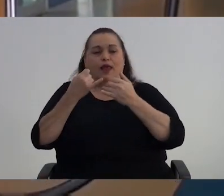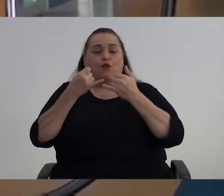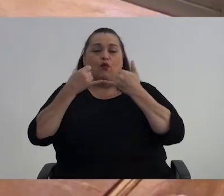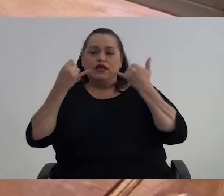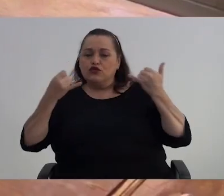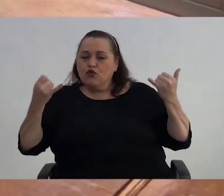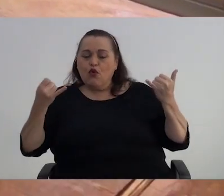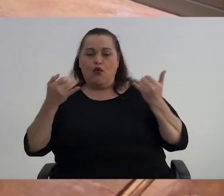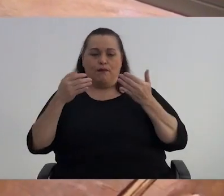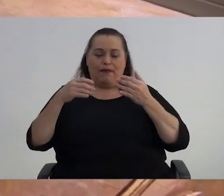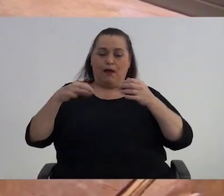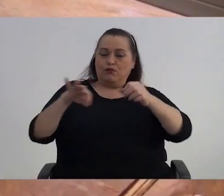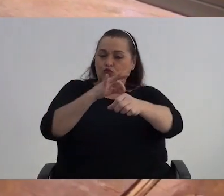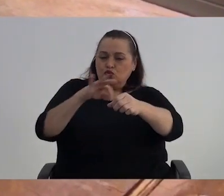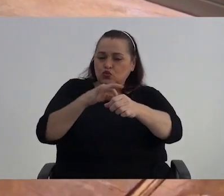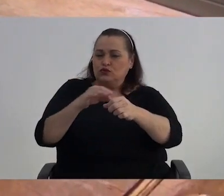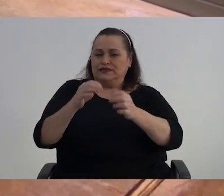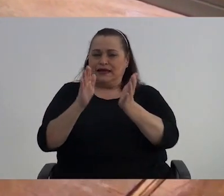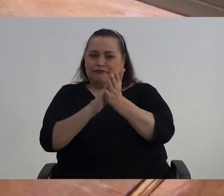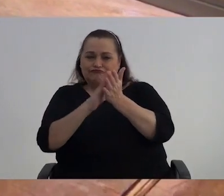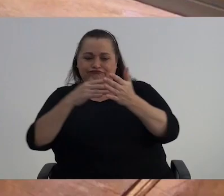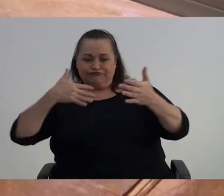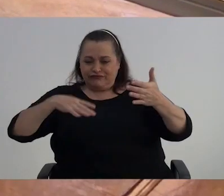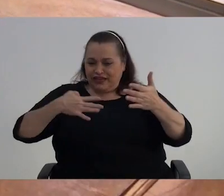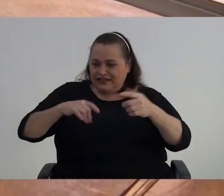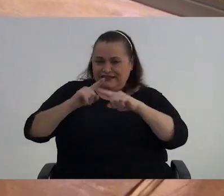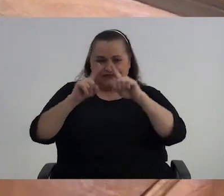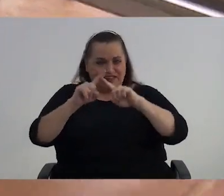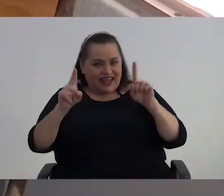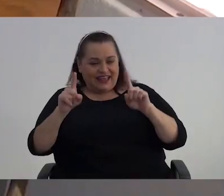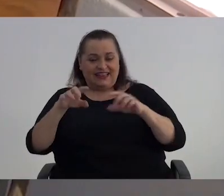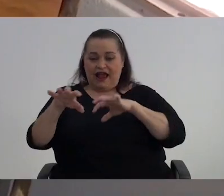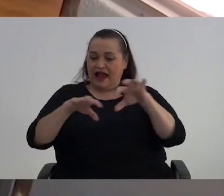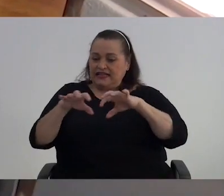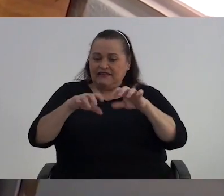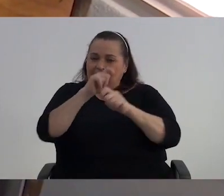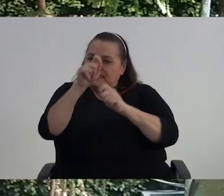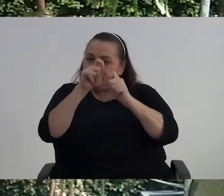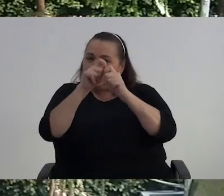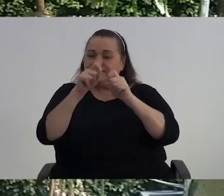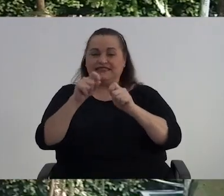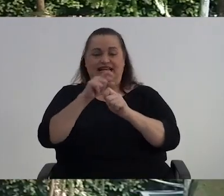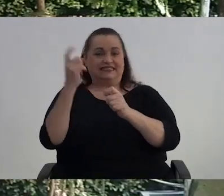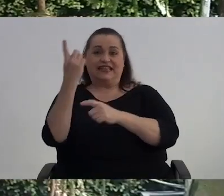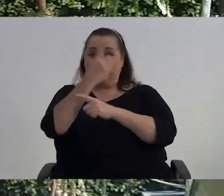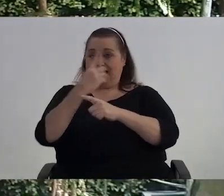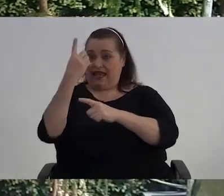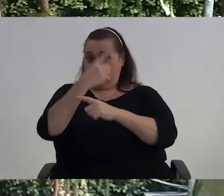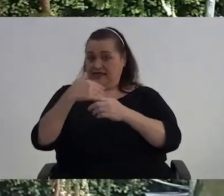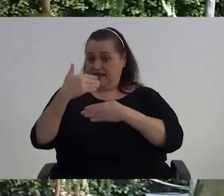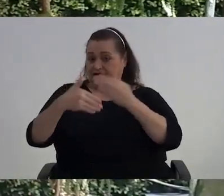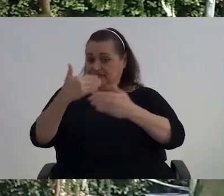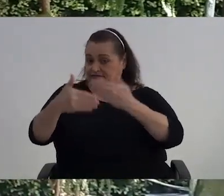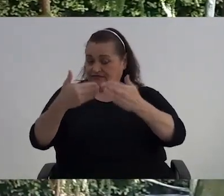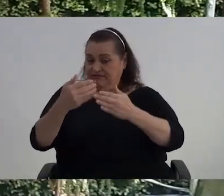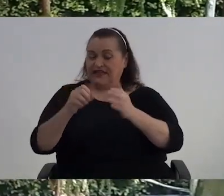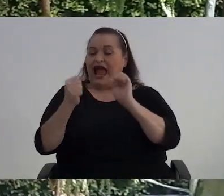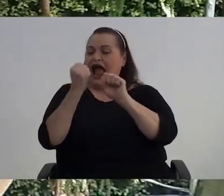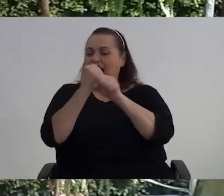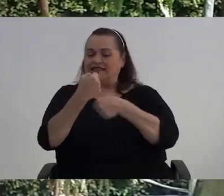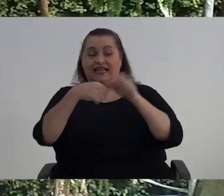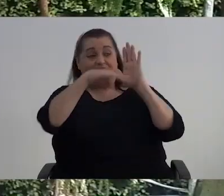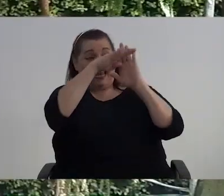Un instrumento musical Por ejemplo O actividades Más específicas Del día a día Hacer una lista